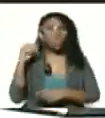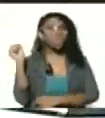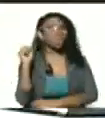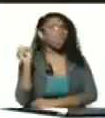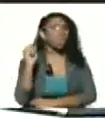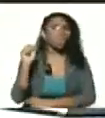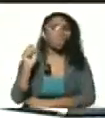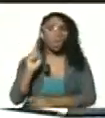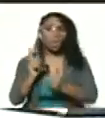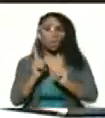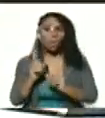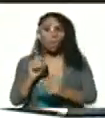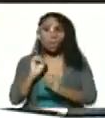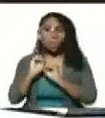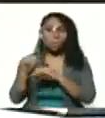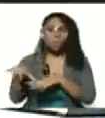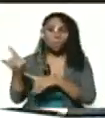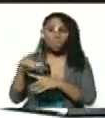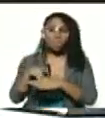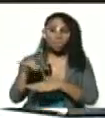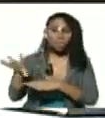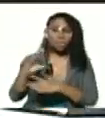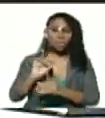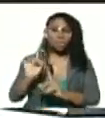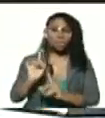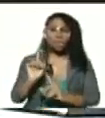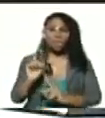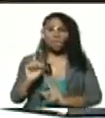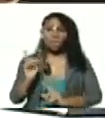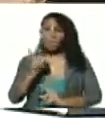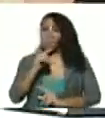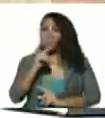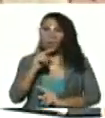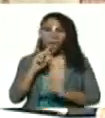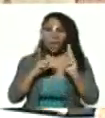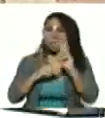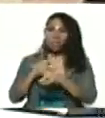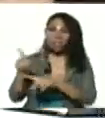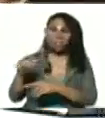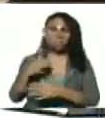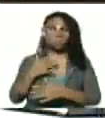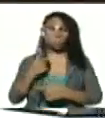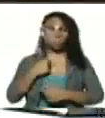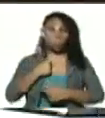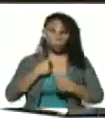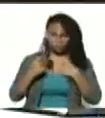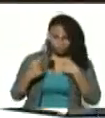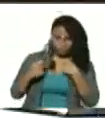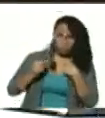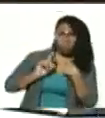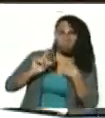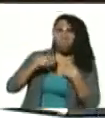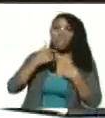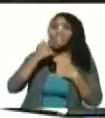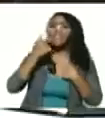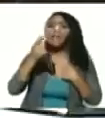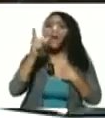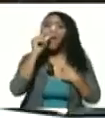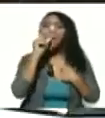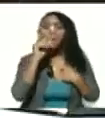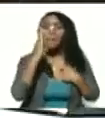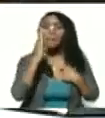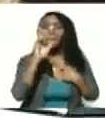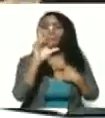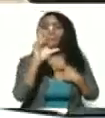Abandonaron a los mercenarios y dijeron, no tenemos nada que ver con eso. Lo dijo John Bulton,